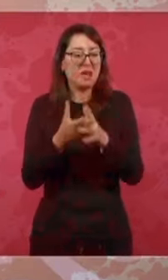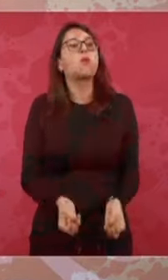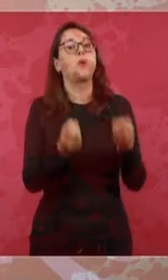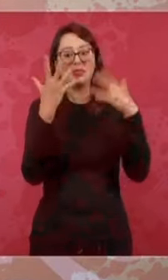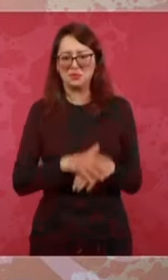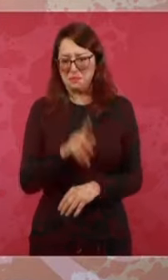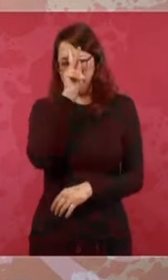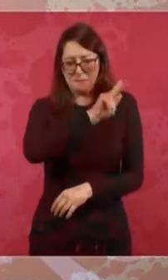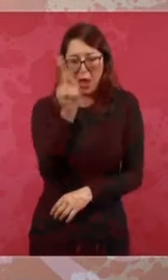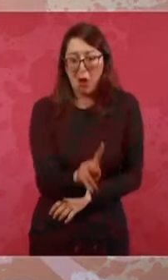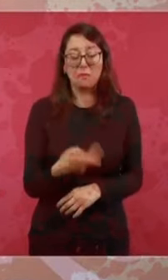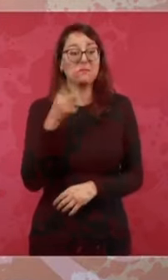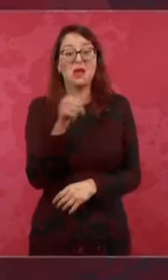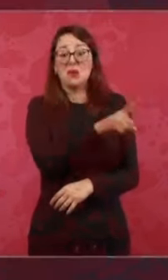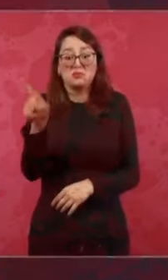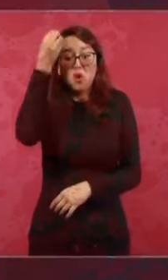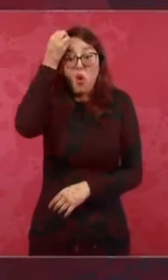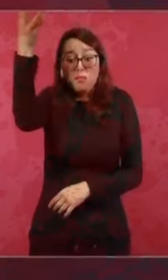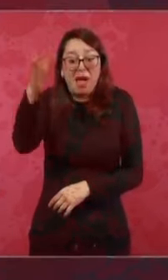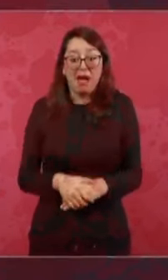mucho mayor. Pero se desolvidó.